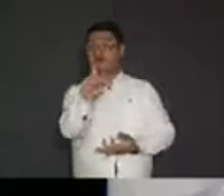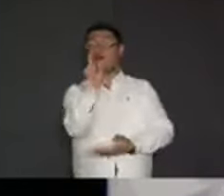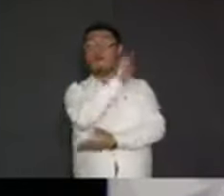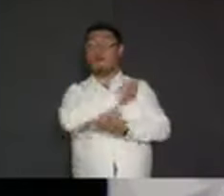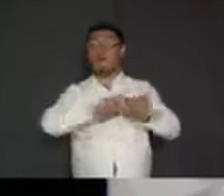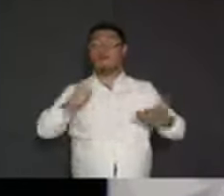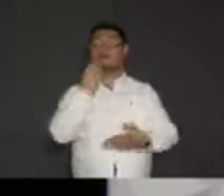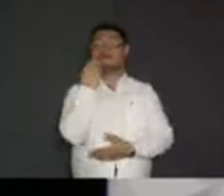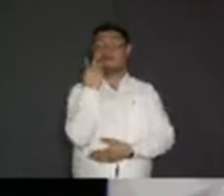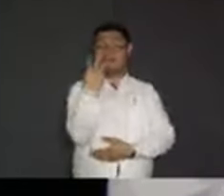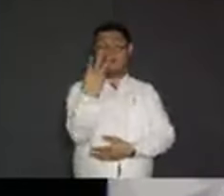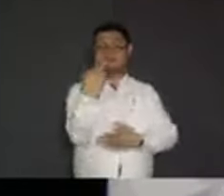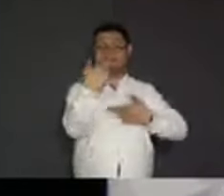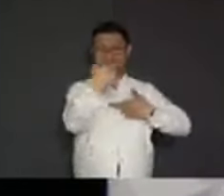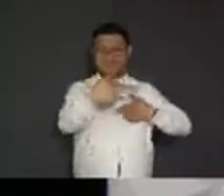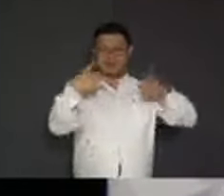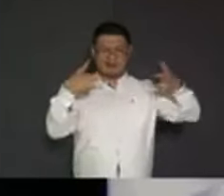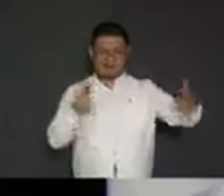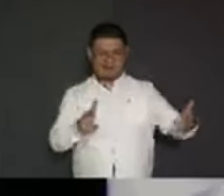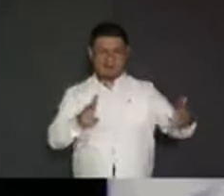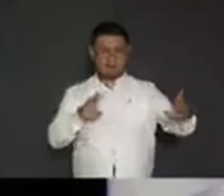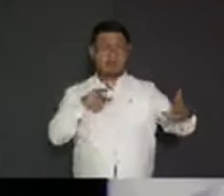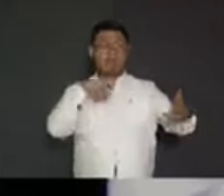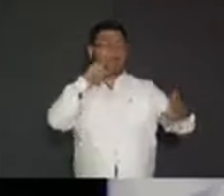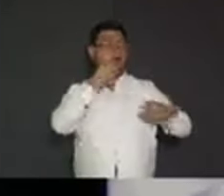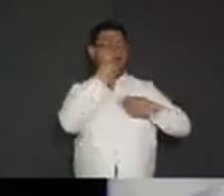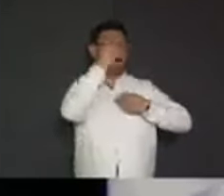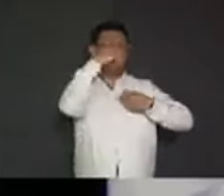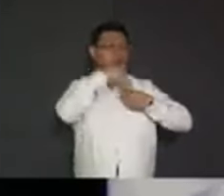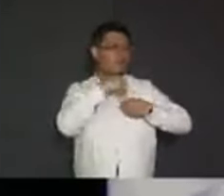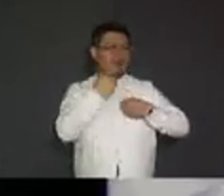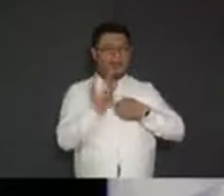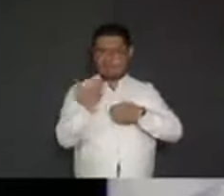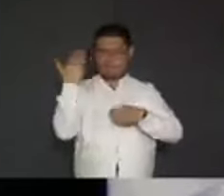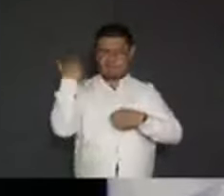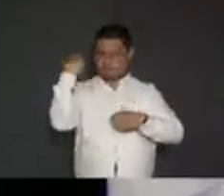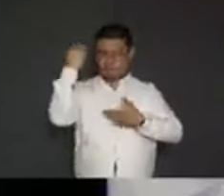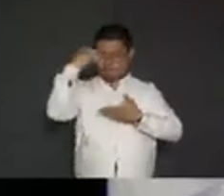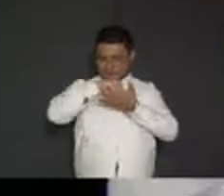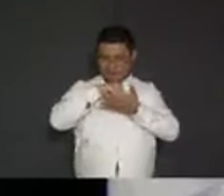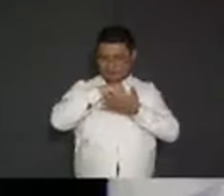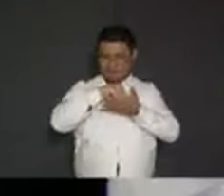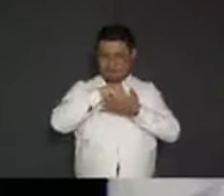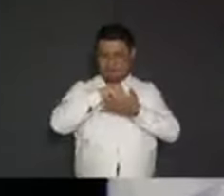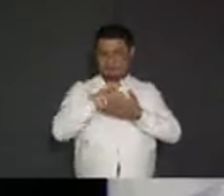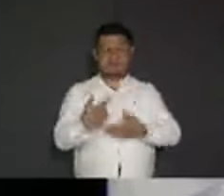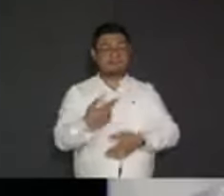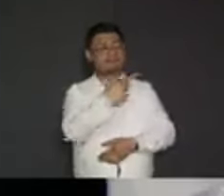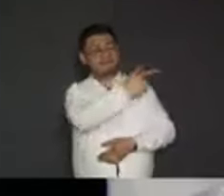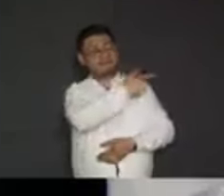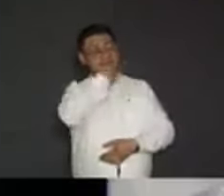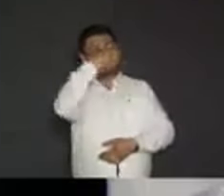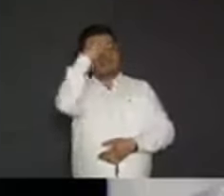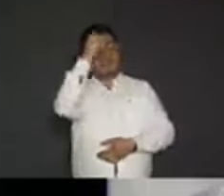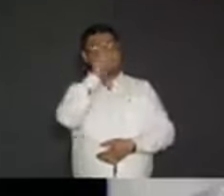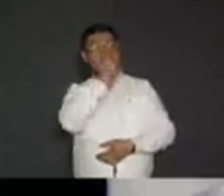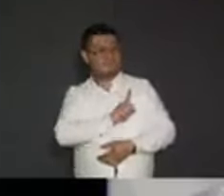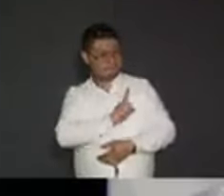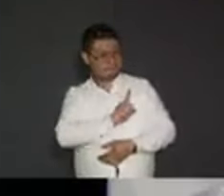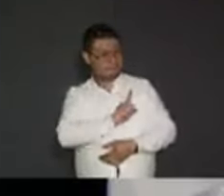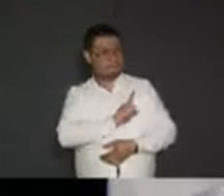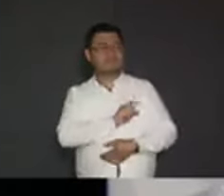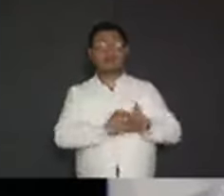y sí los ocultó porque no estaba en su declaración patrimonial es el candidato mentiroso. En 2015